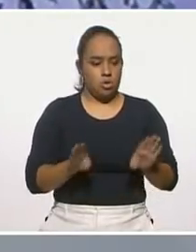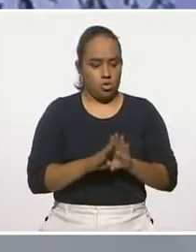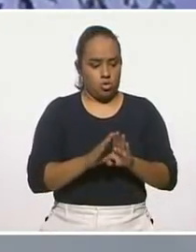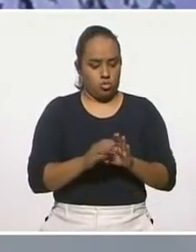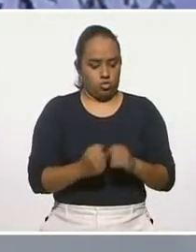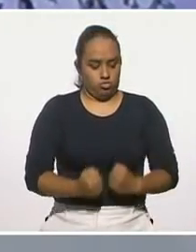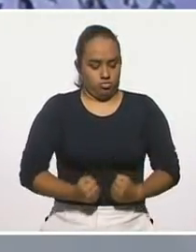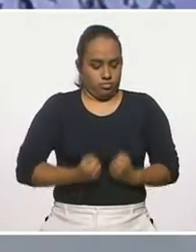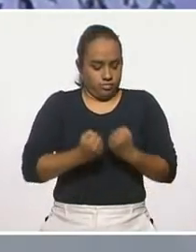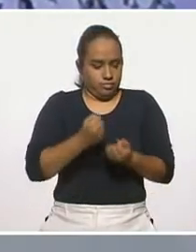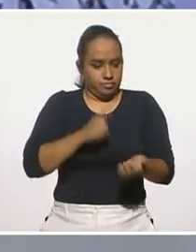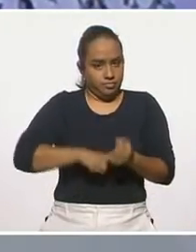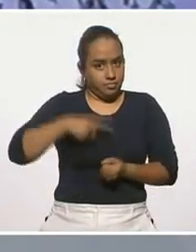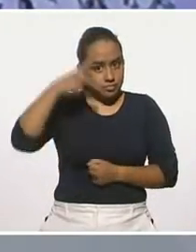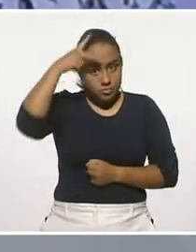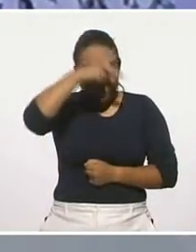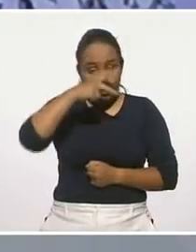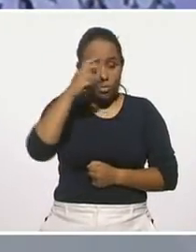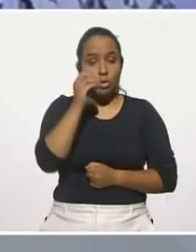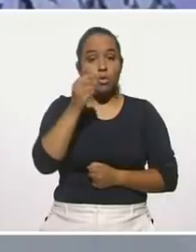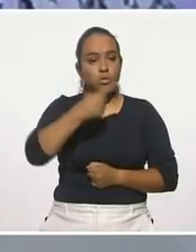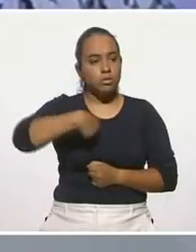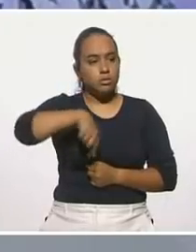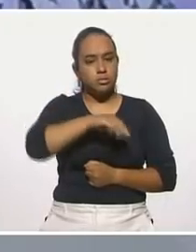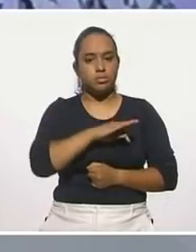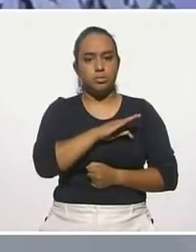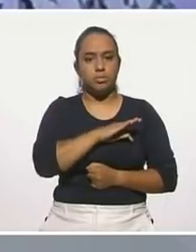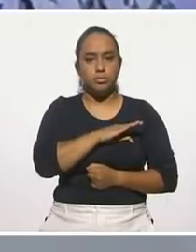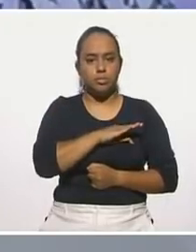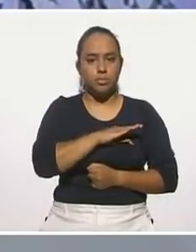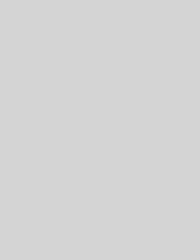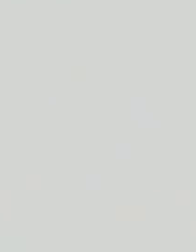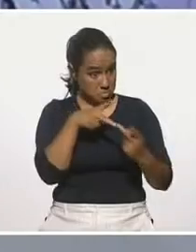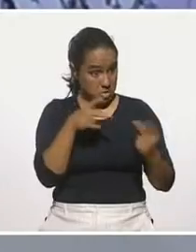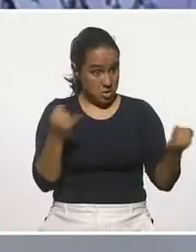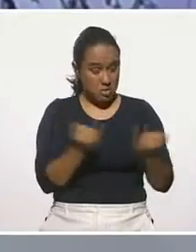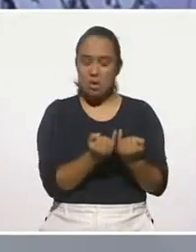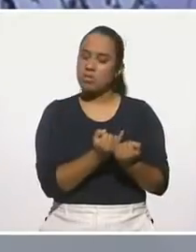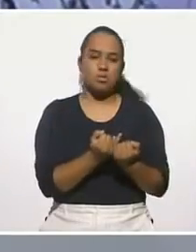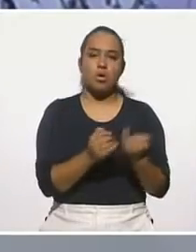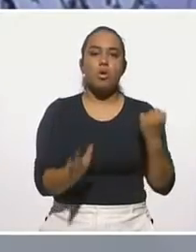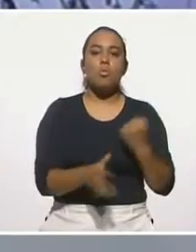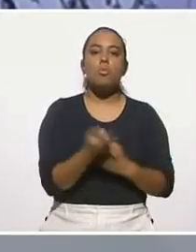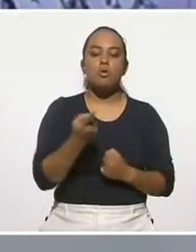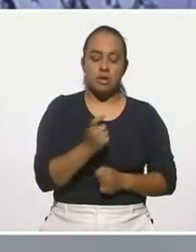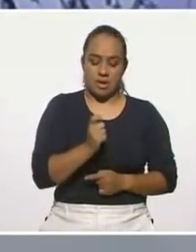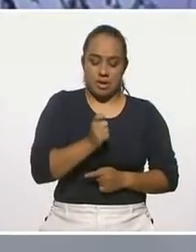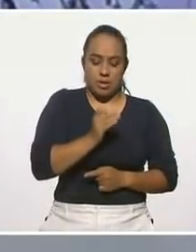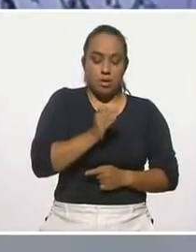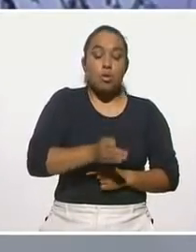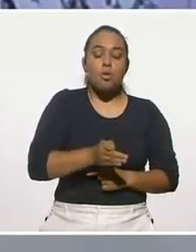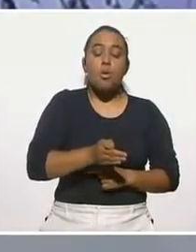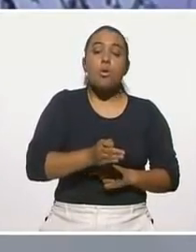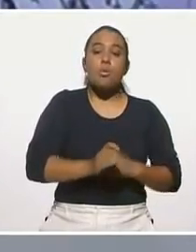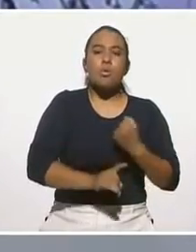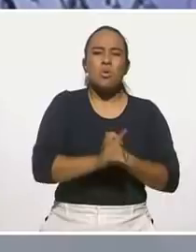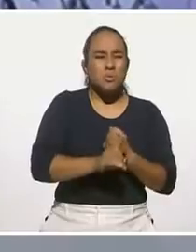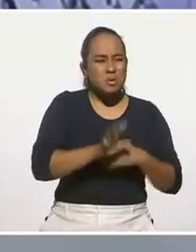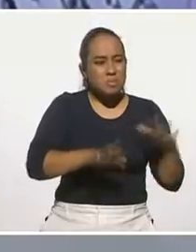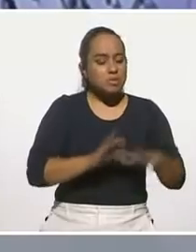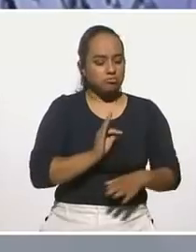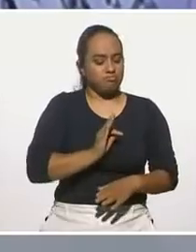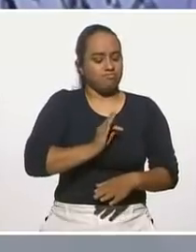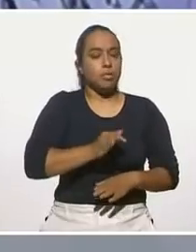psicológica o como una capacidad, como una habilidad. La resiliencia se aprende y es un